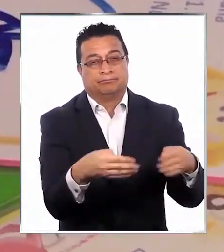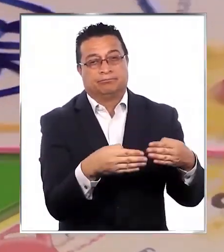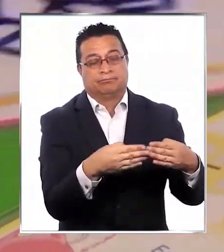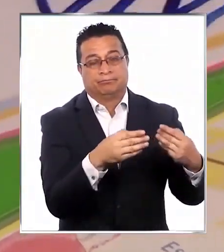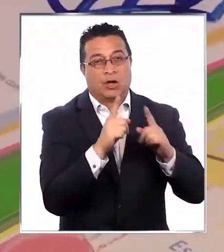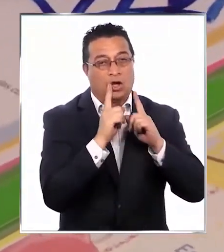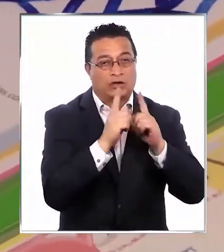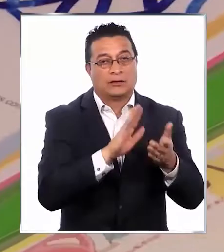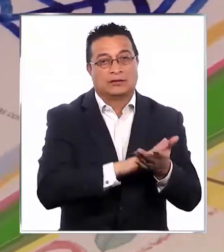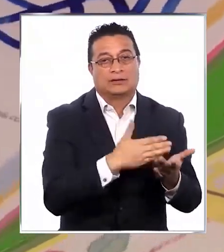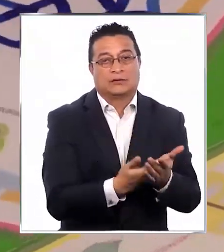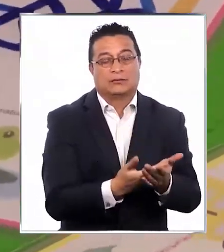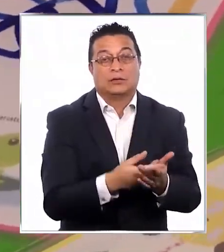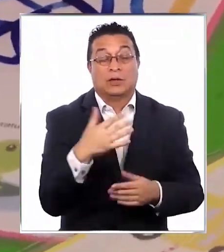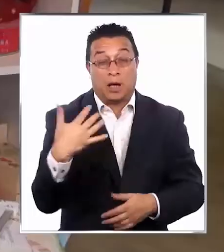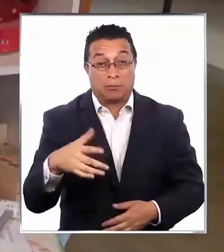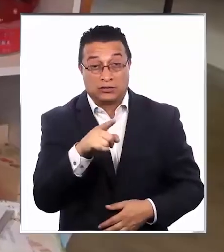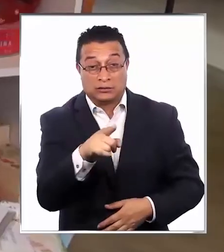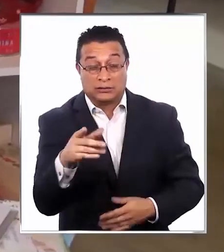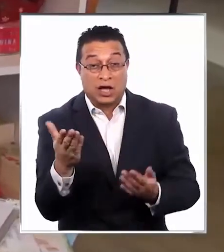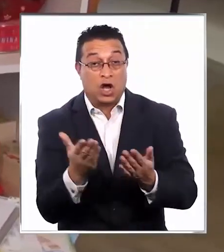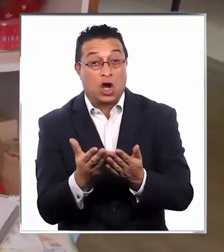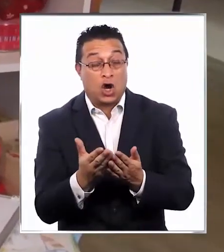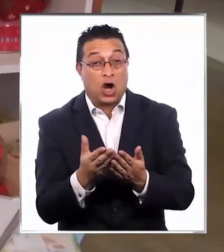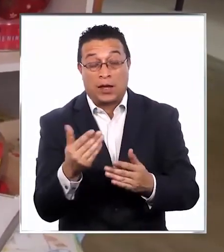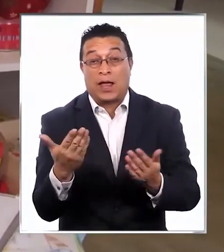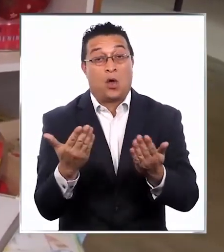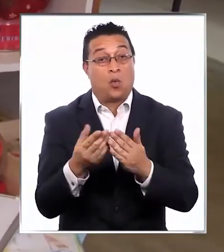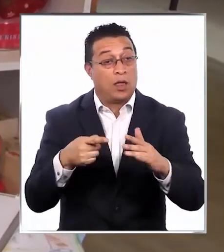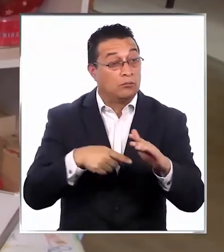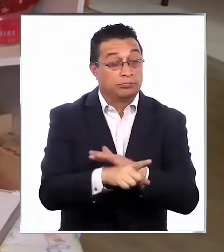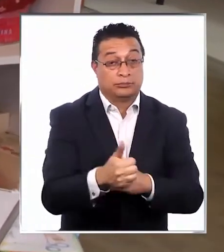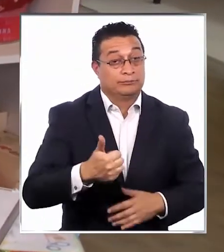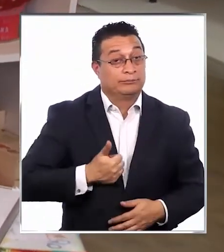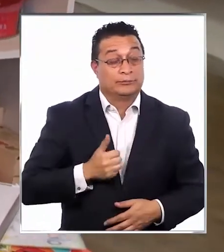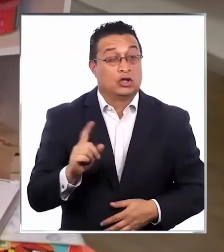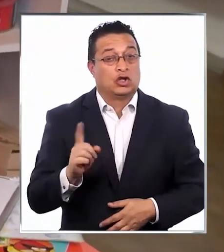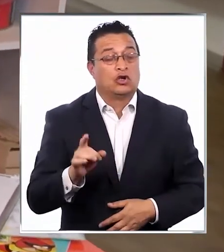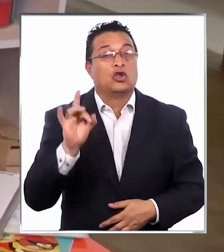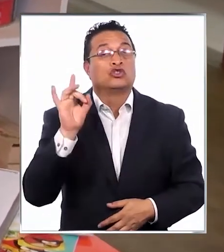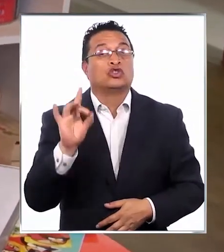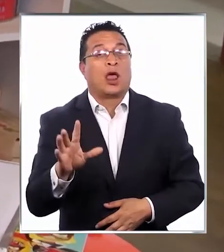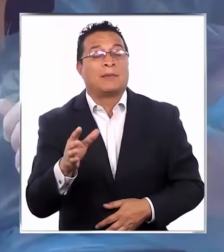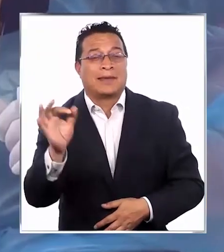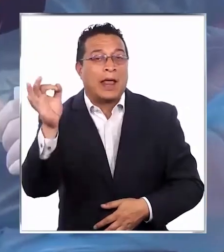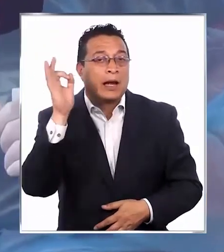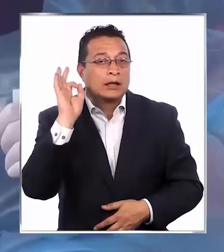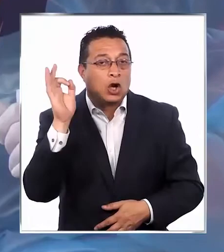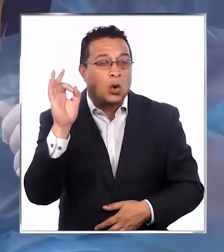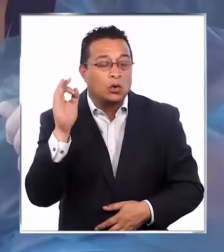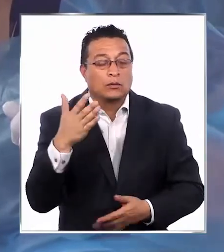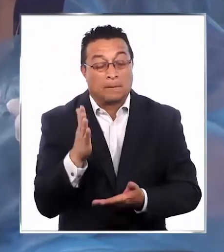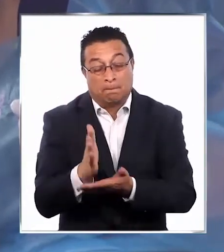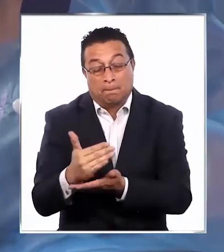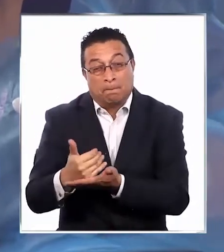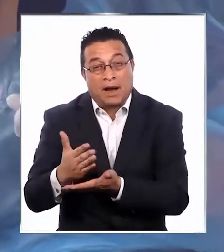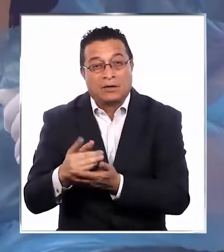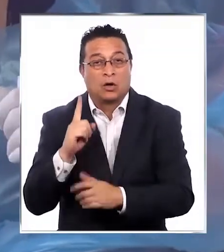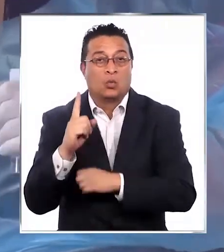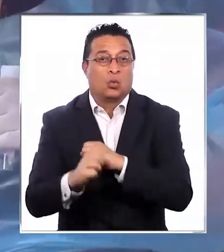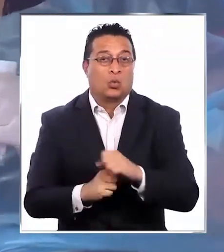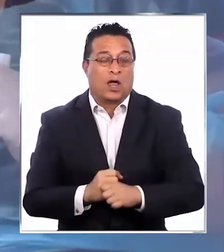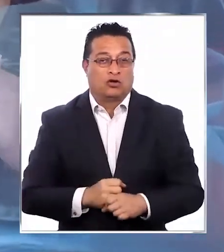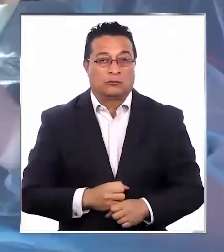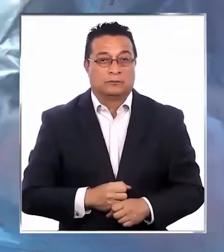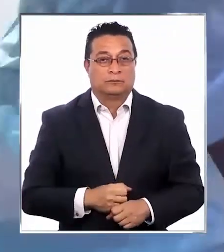aislamiento. Es importante destacar que estos colegios no han entrado a clases presenciales, sino que solamente han tenido reuniones para planificar